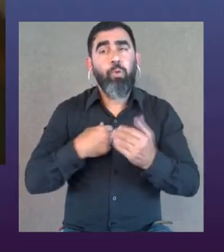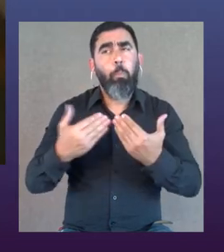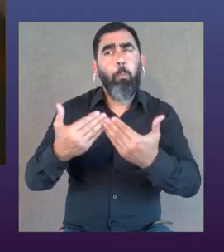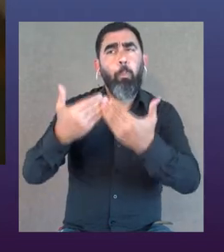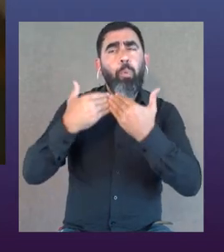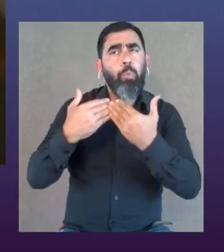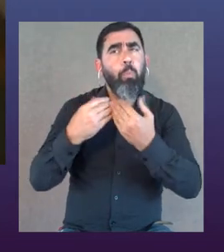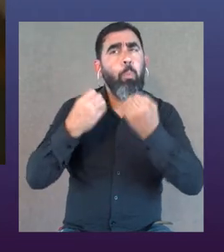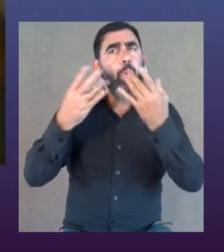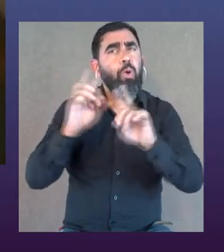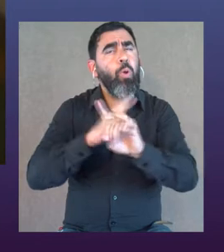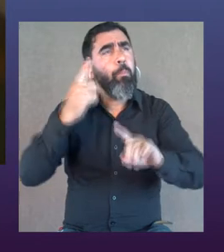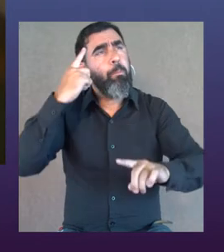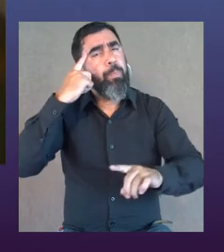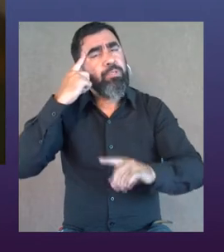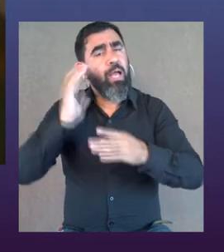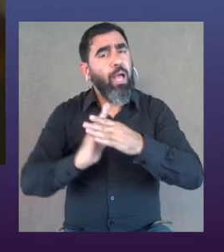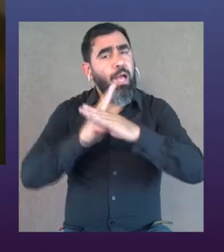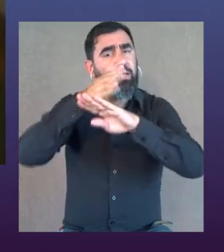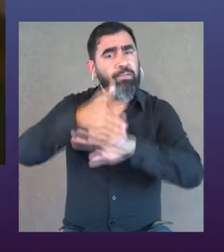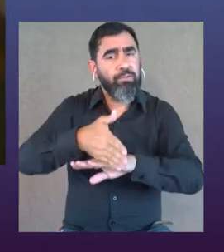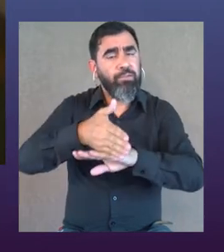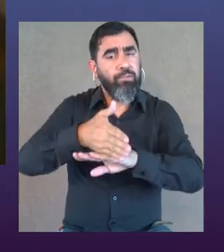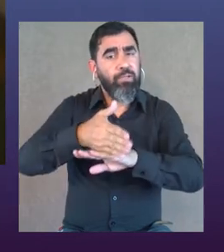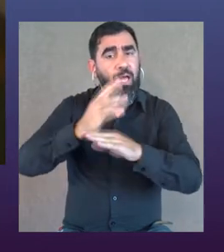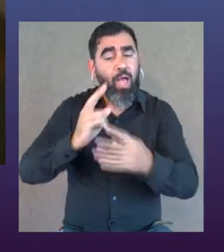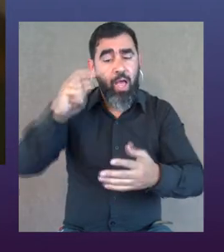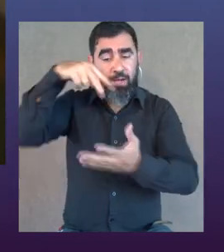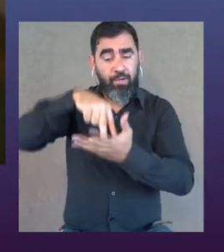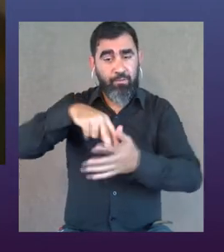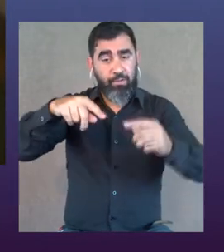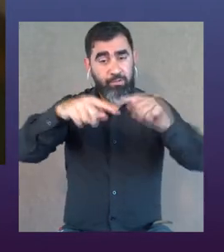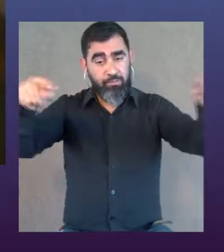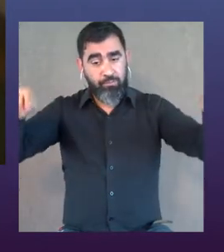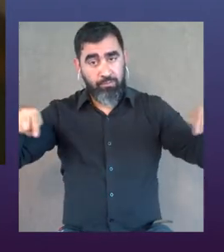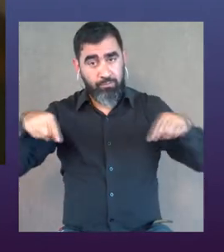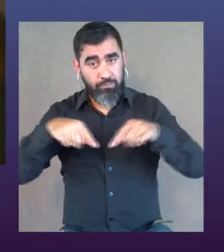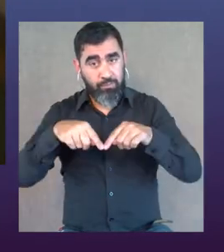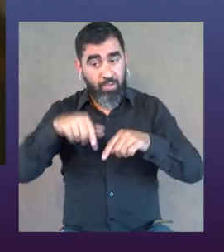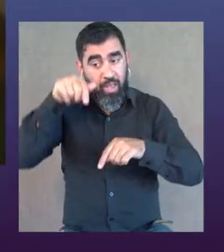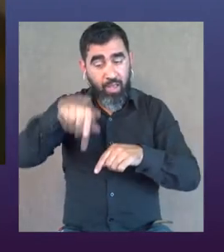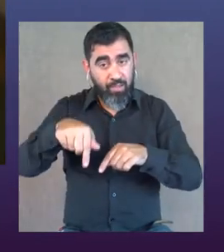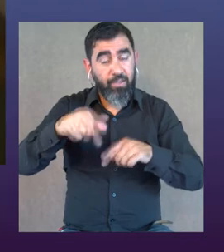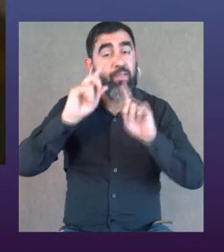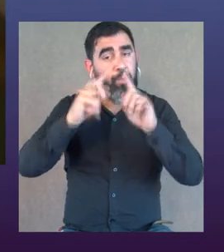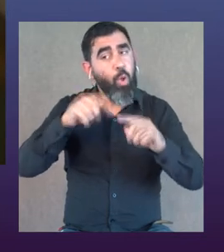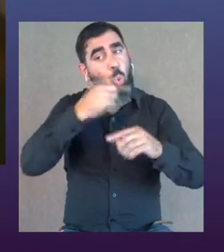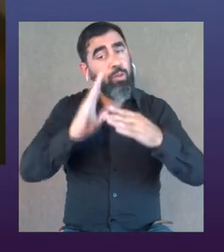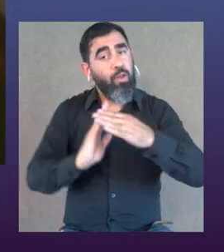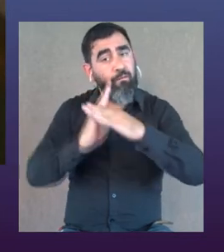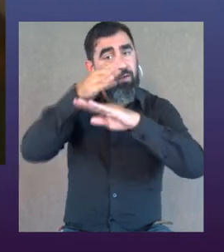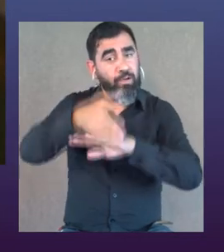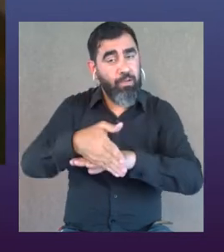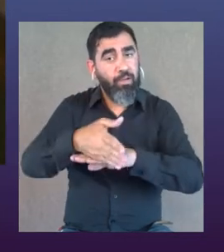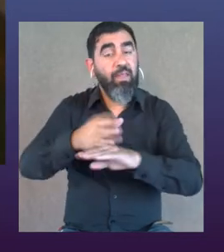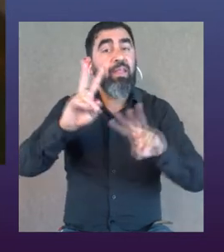También me pregunto por qué no pensamos en accesibilidad arriba del escenario, y ahí paso